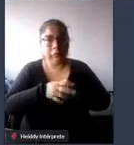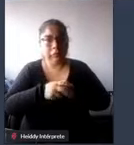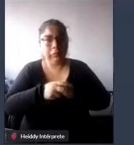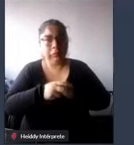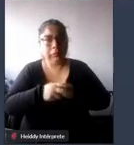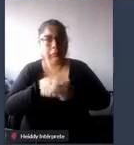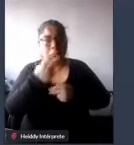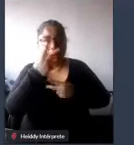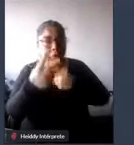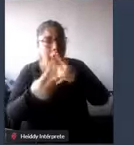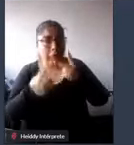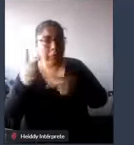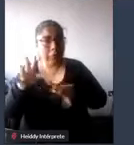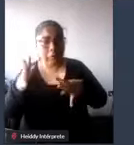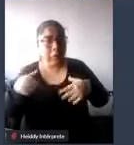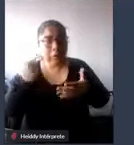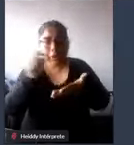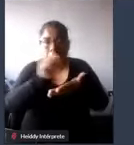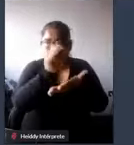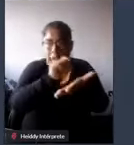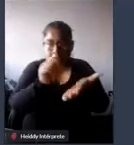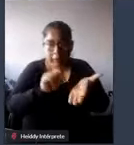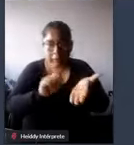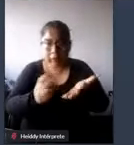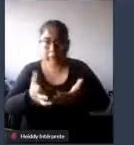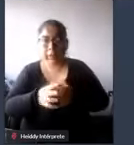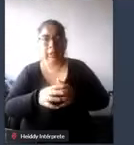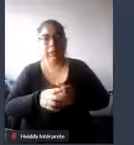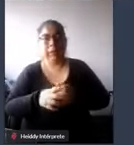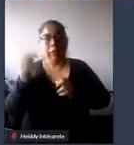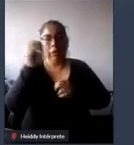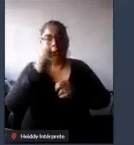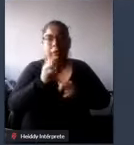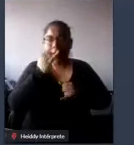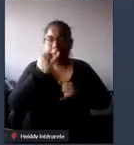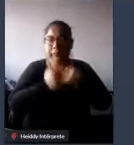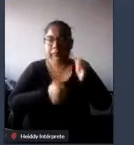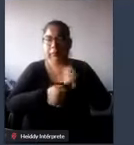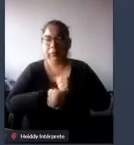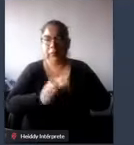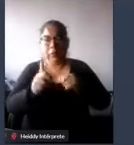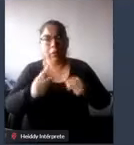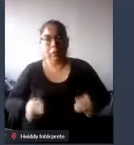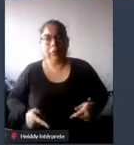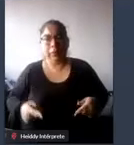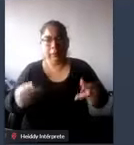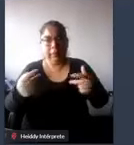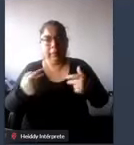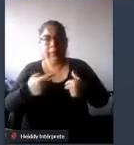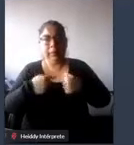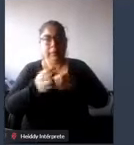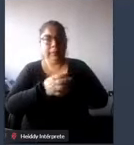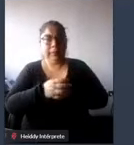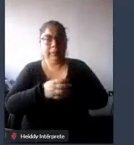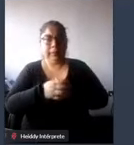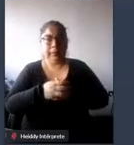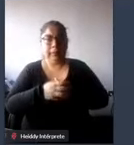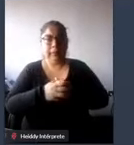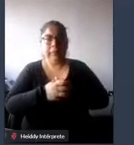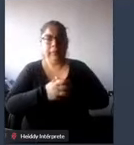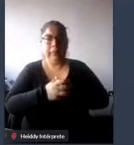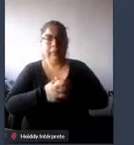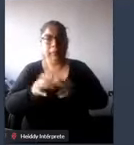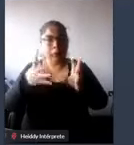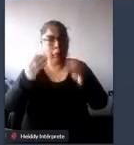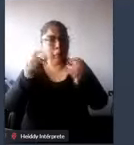notar o no están registradas o simplemente conviven con el sistema pero no están